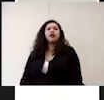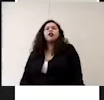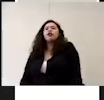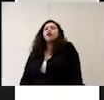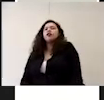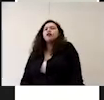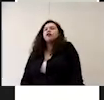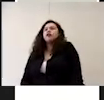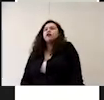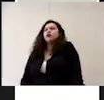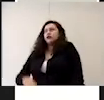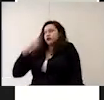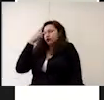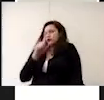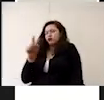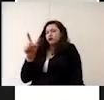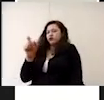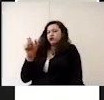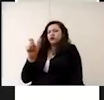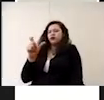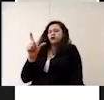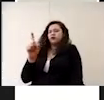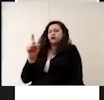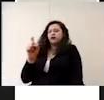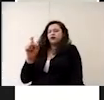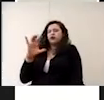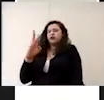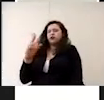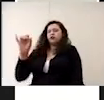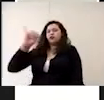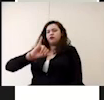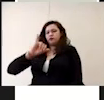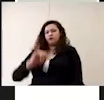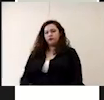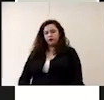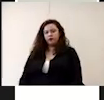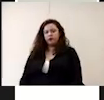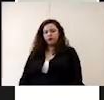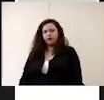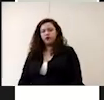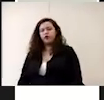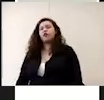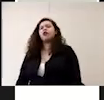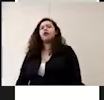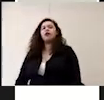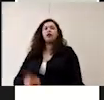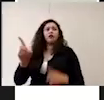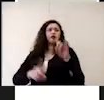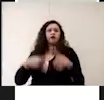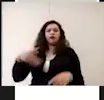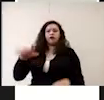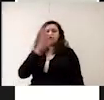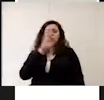de la desinfección de agua para consumo en cloro que depende del porcentaje